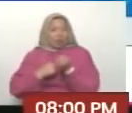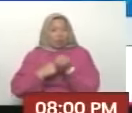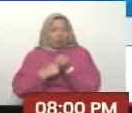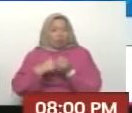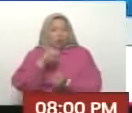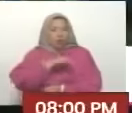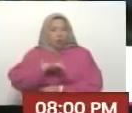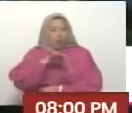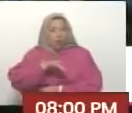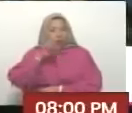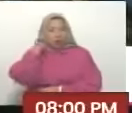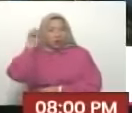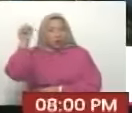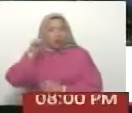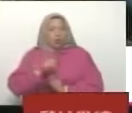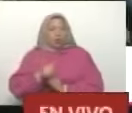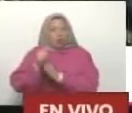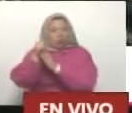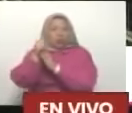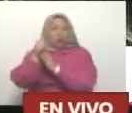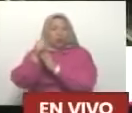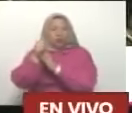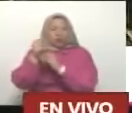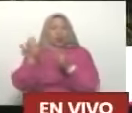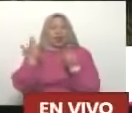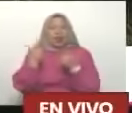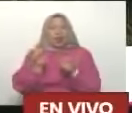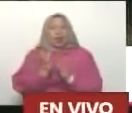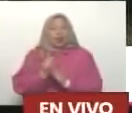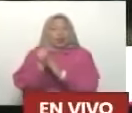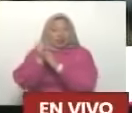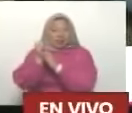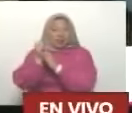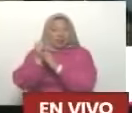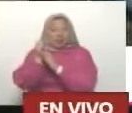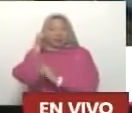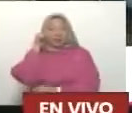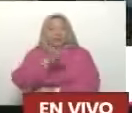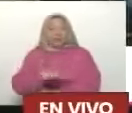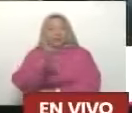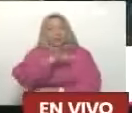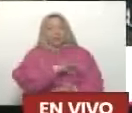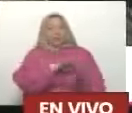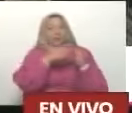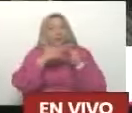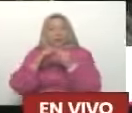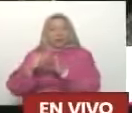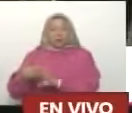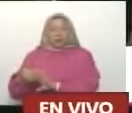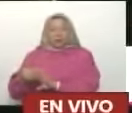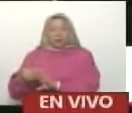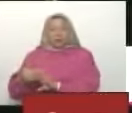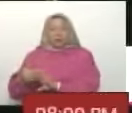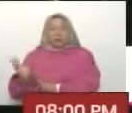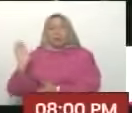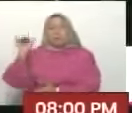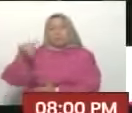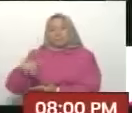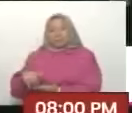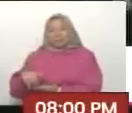Lideresas Y líderes De comunas De Miranda